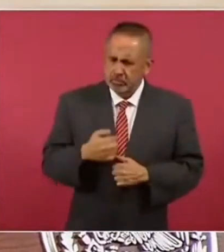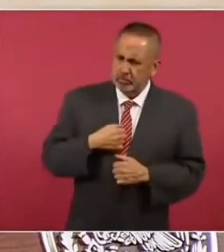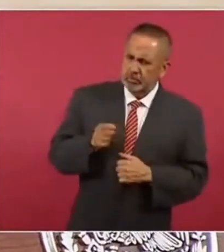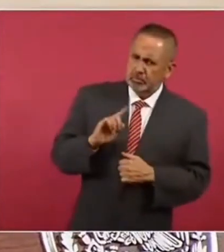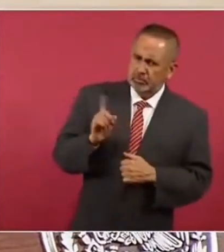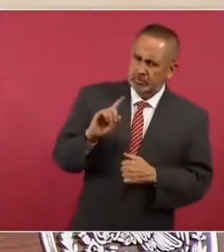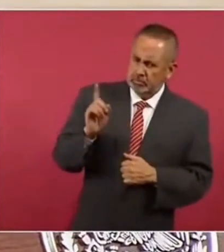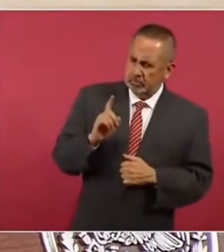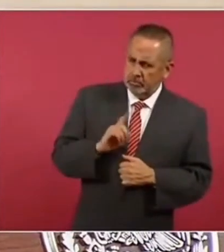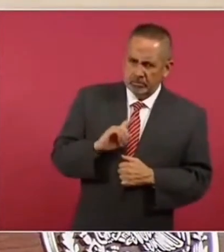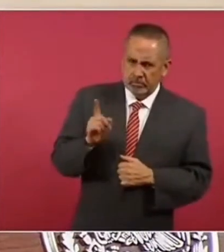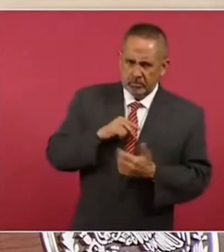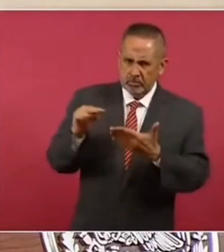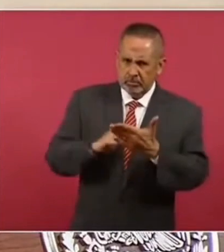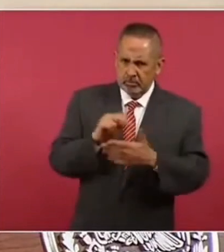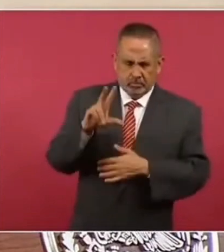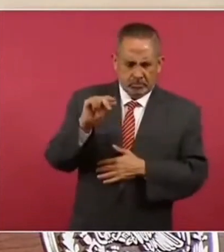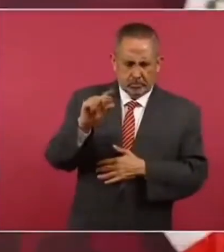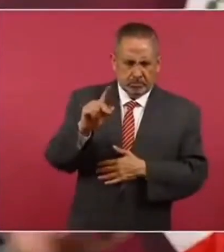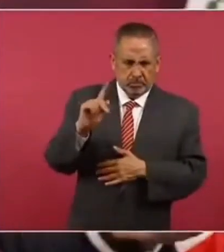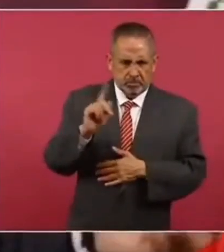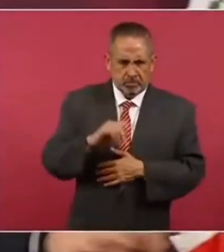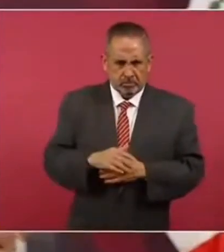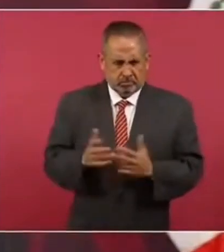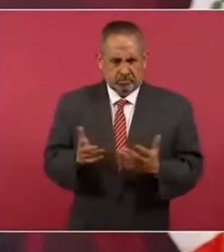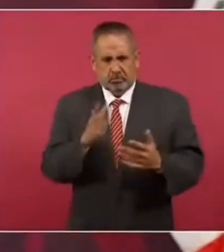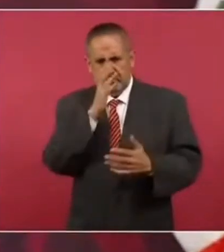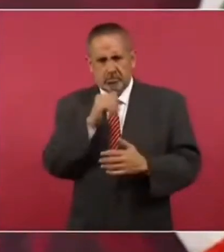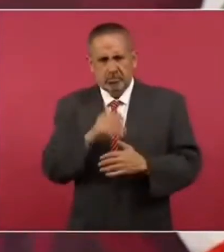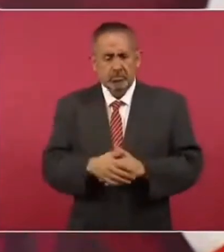no, no firmé. ¿Cómo?